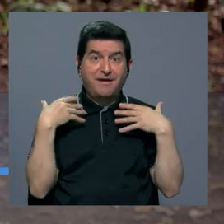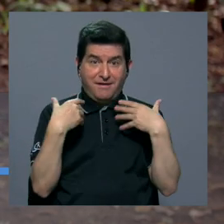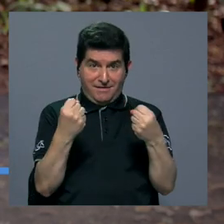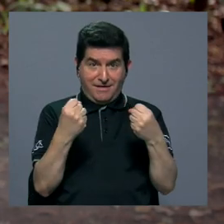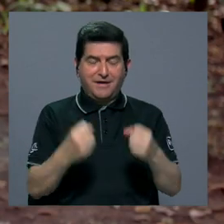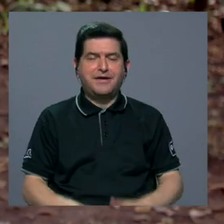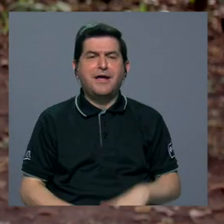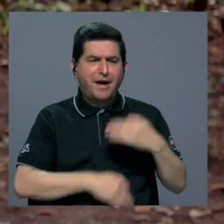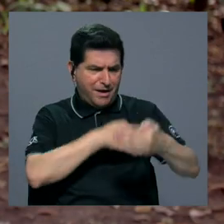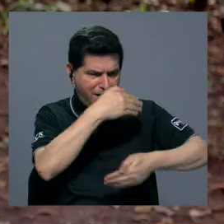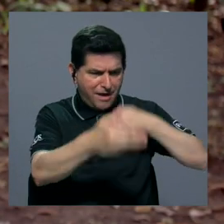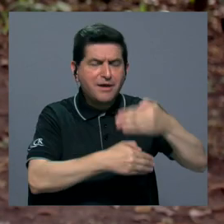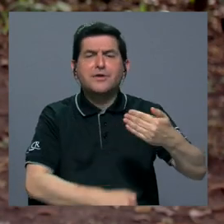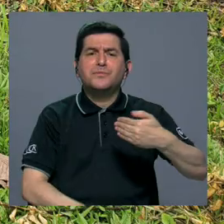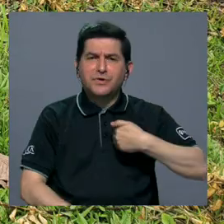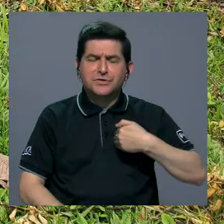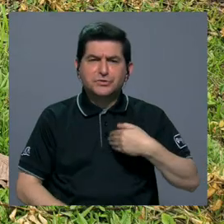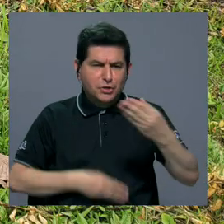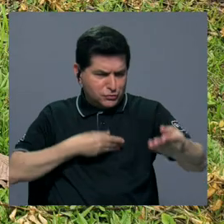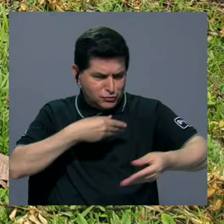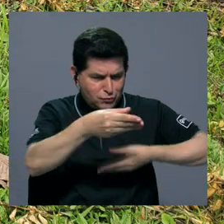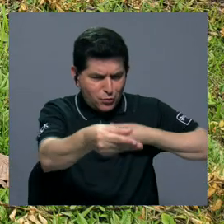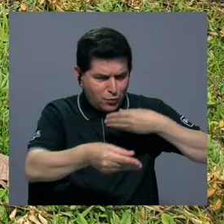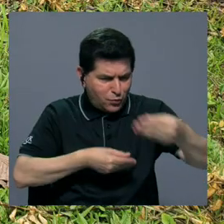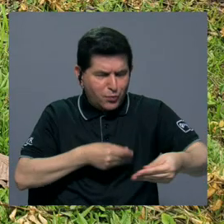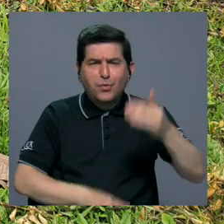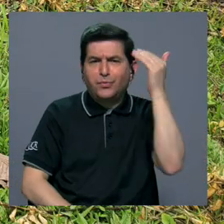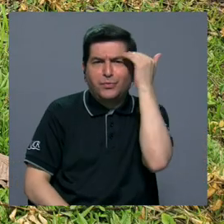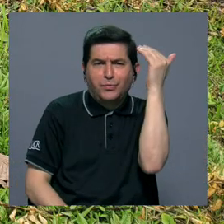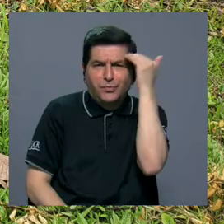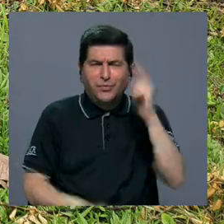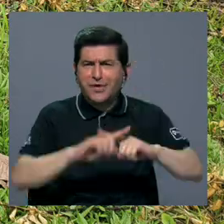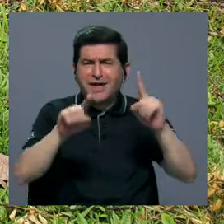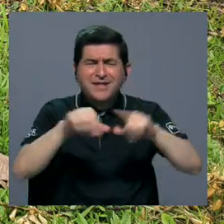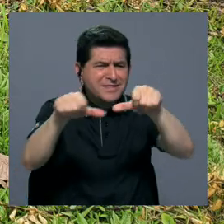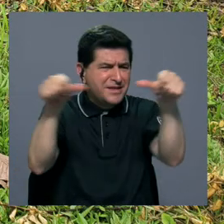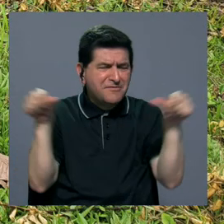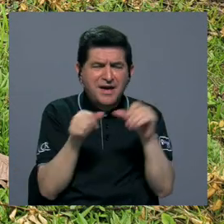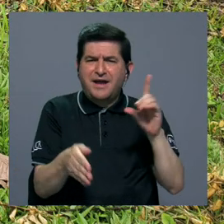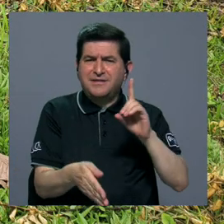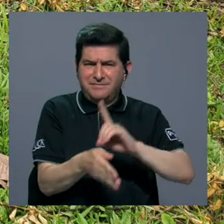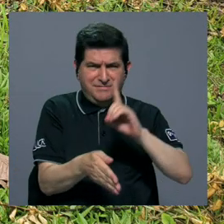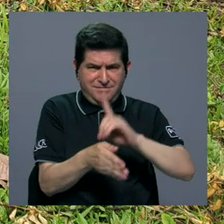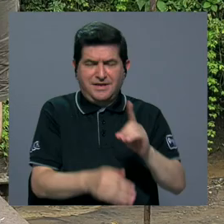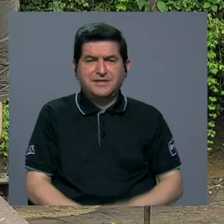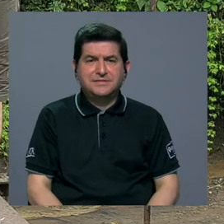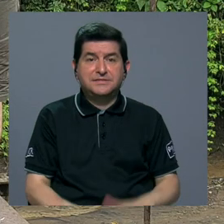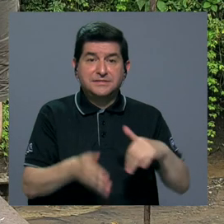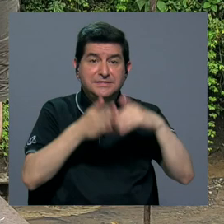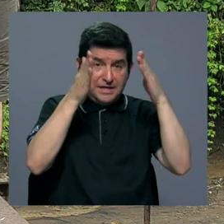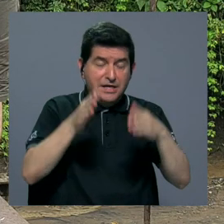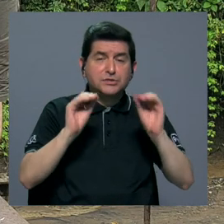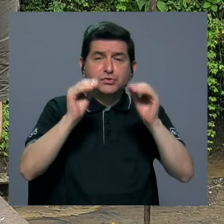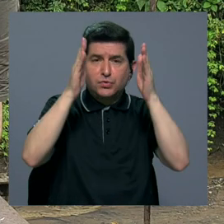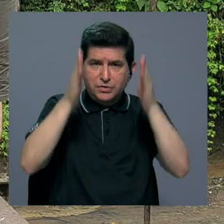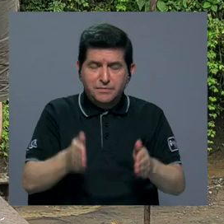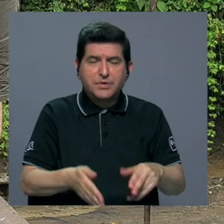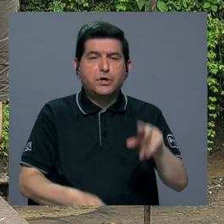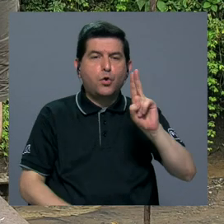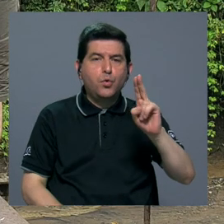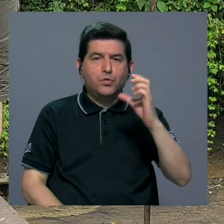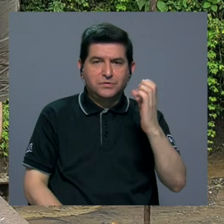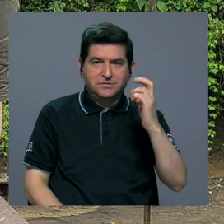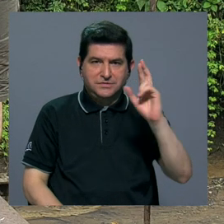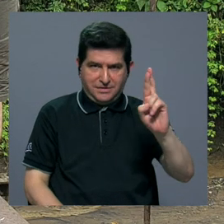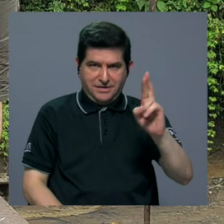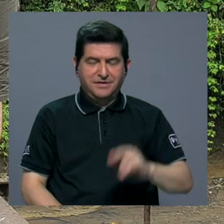salud. En este proceso tenemos intercambios de conocimiento en diferentes áreas de la medicina, en donde estudiantes y profesorados de